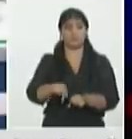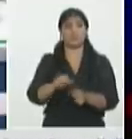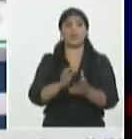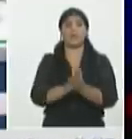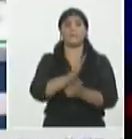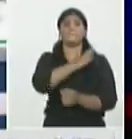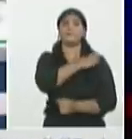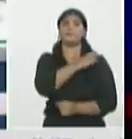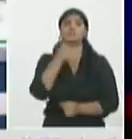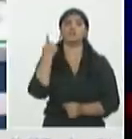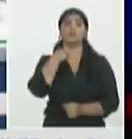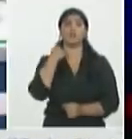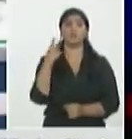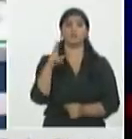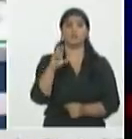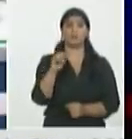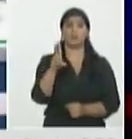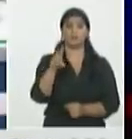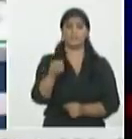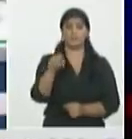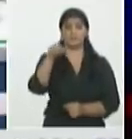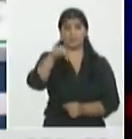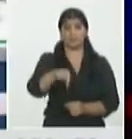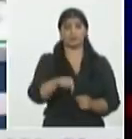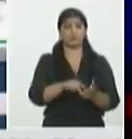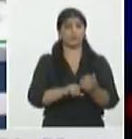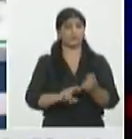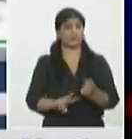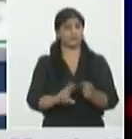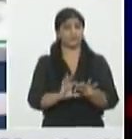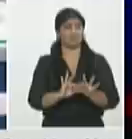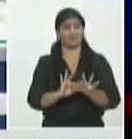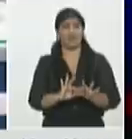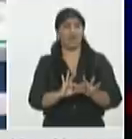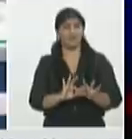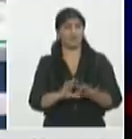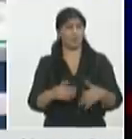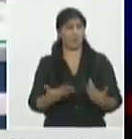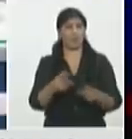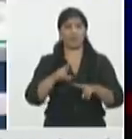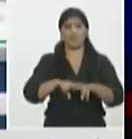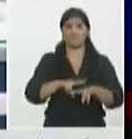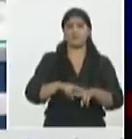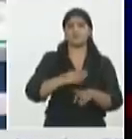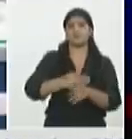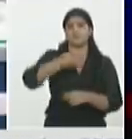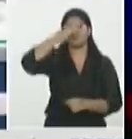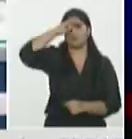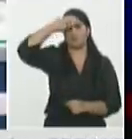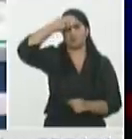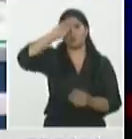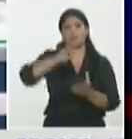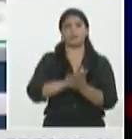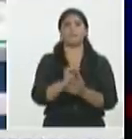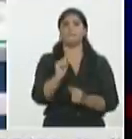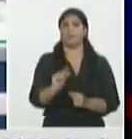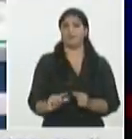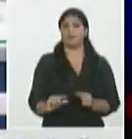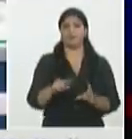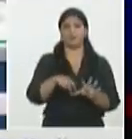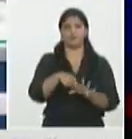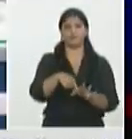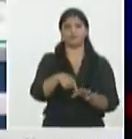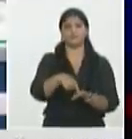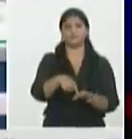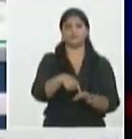2020 en esta jornada las provincias con mayores cifras de contagio La Habana Santiago de Cuba y Mayabeque y el municipio especial